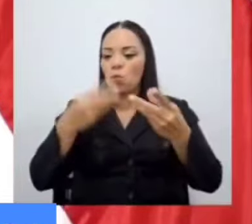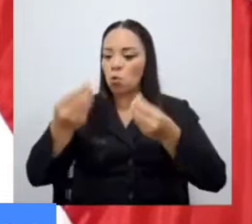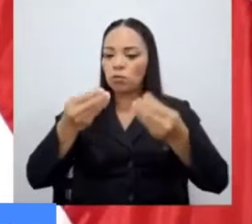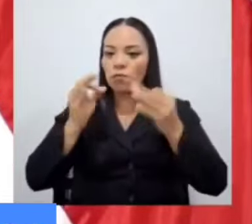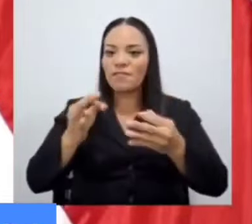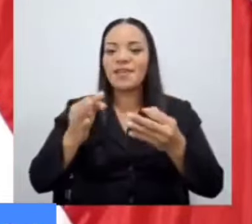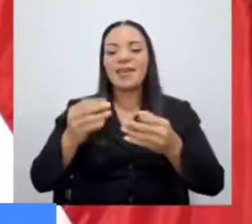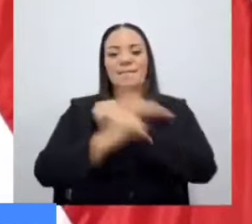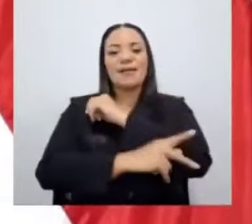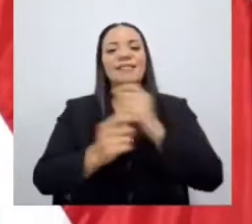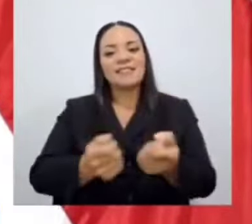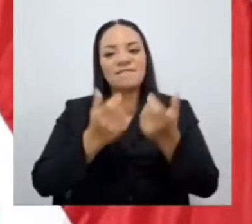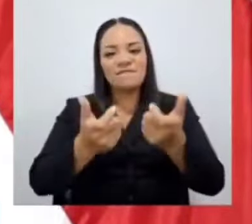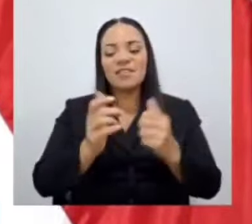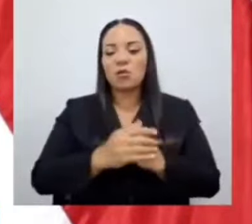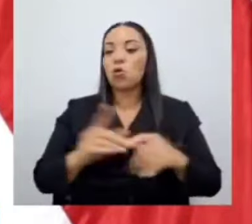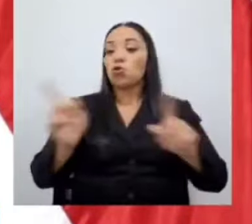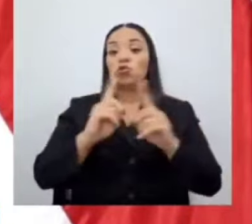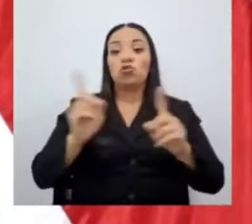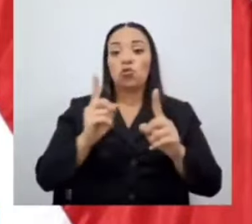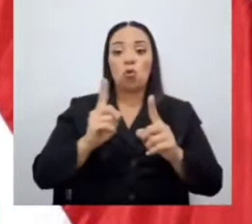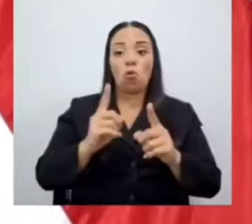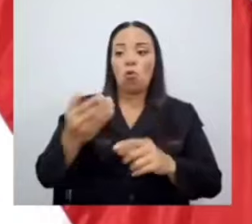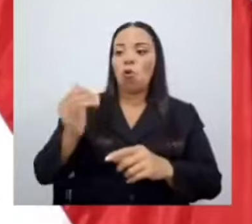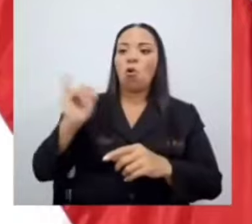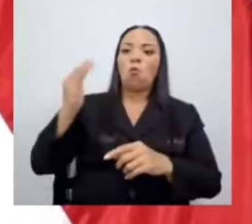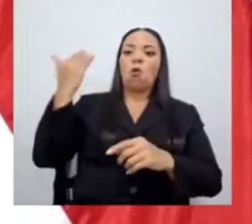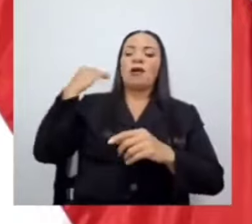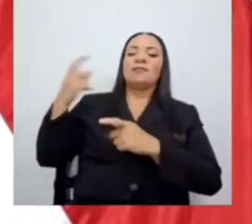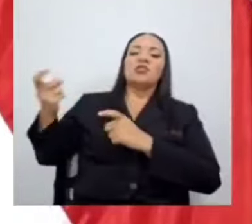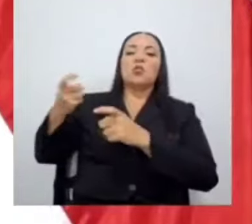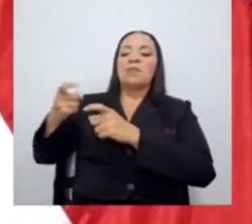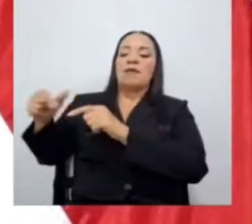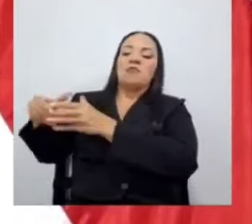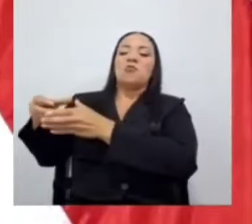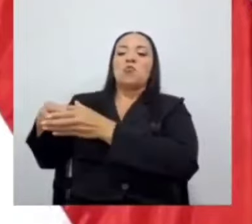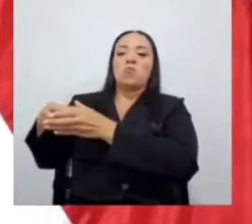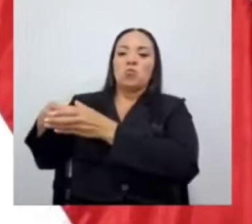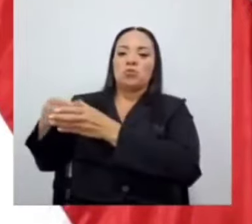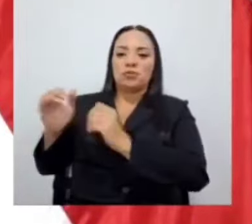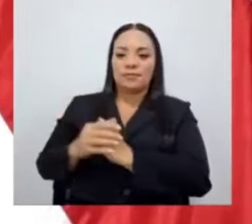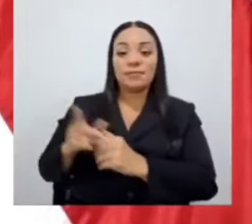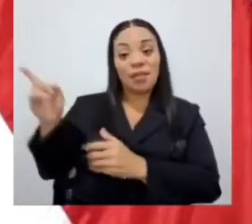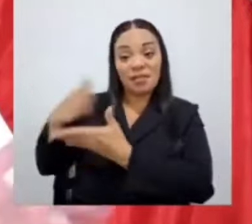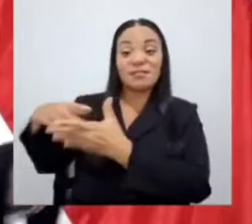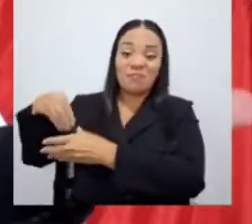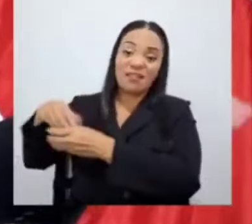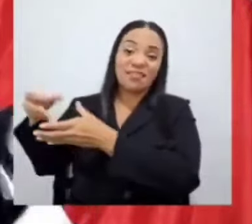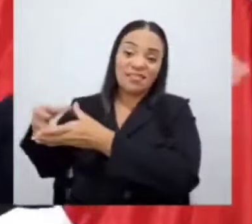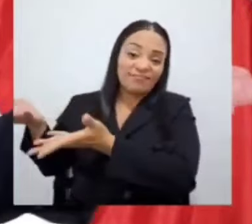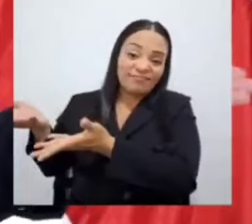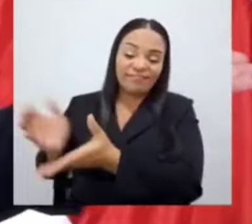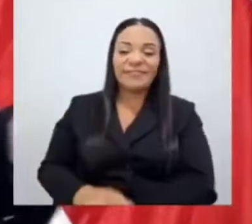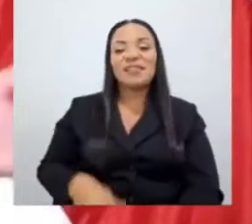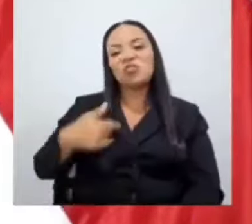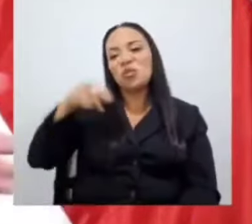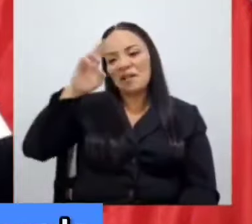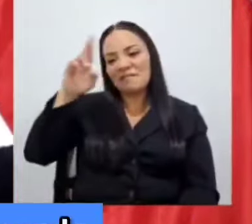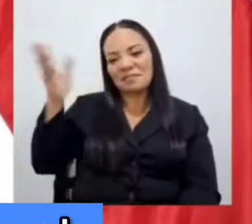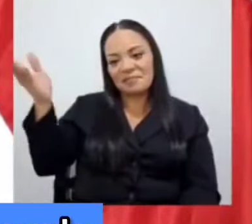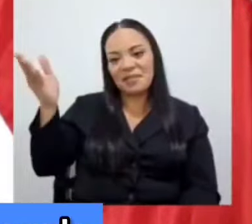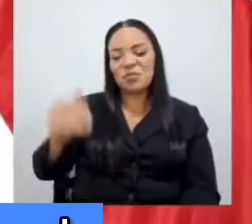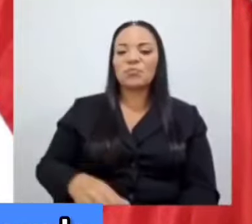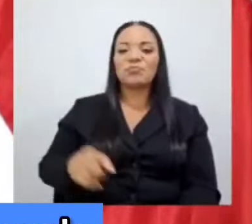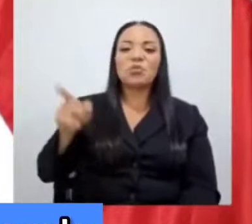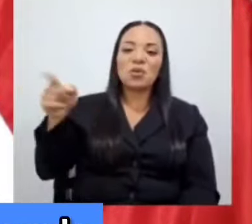rica, en lugar de una nación dominada por los mismos de siempre, y ella es parte de eso. Entonces, yo la respeto, lo